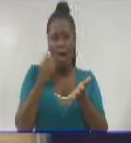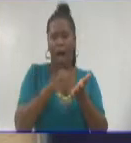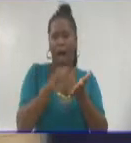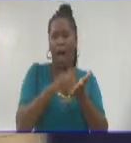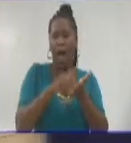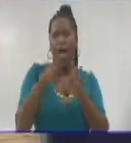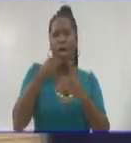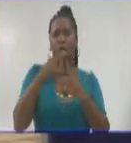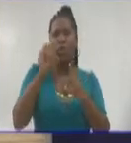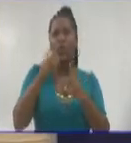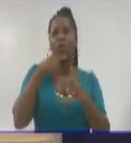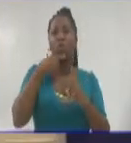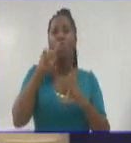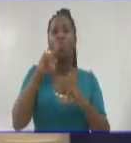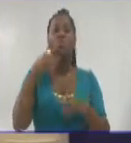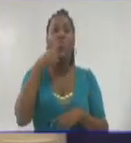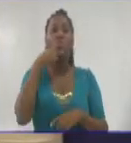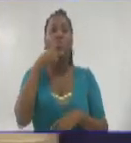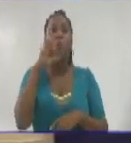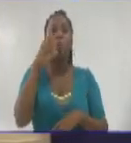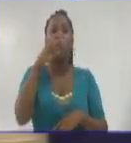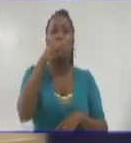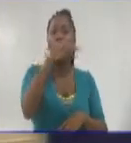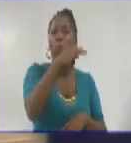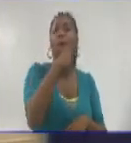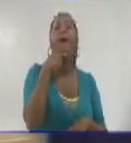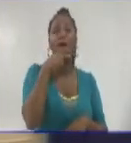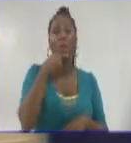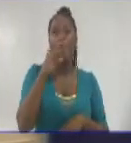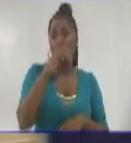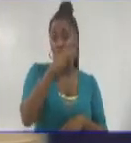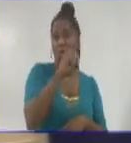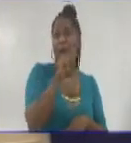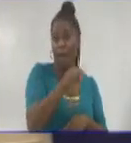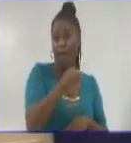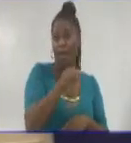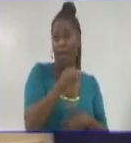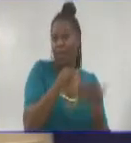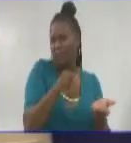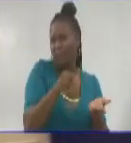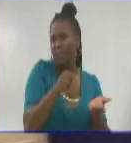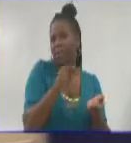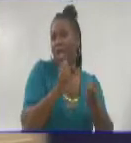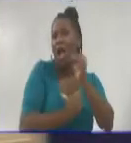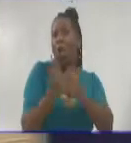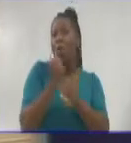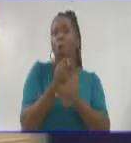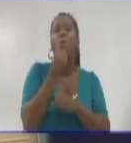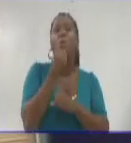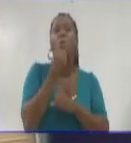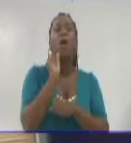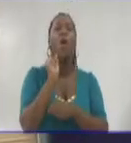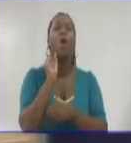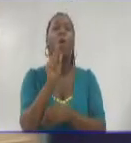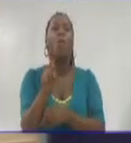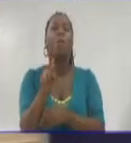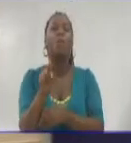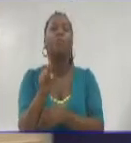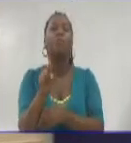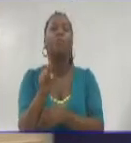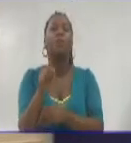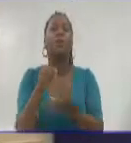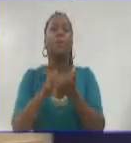TODOS, como decíamos, TODOS para todos. Y esto para hacer uso de todos los usuarios podrán adquirir una bolsa de mensajería